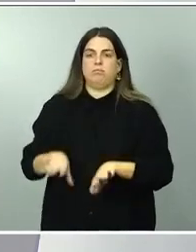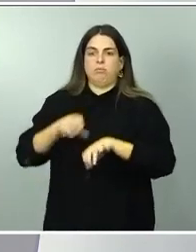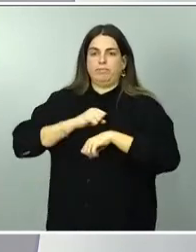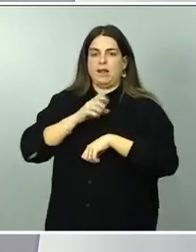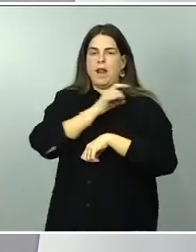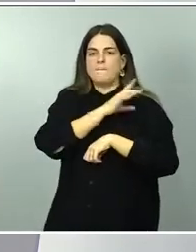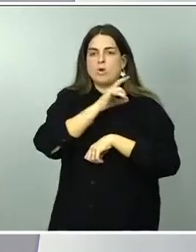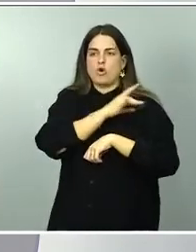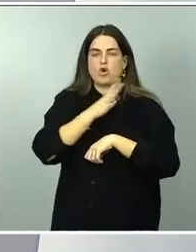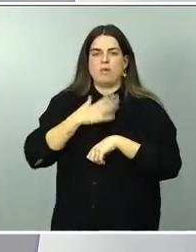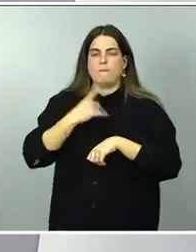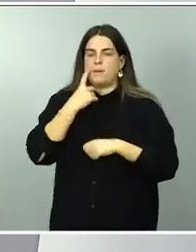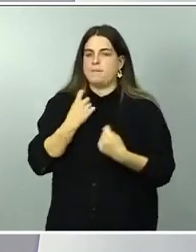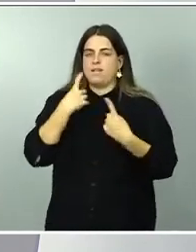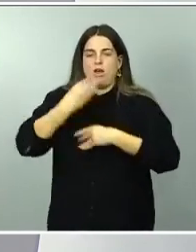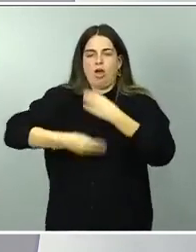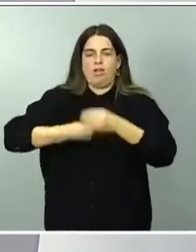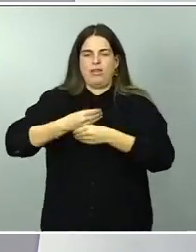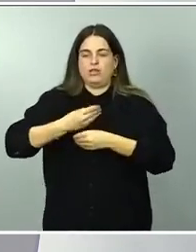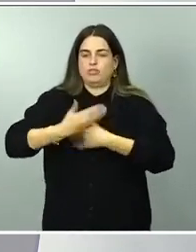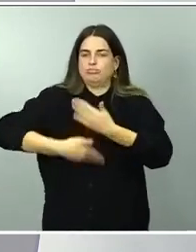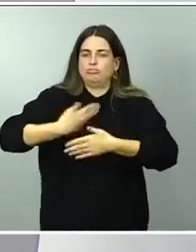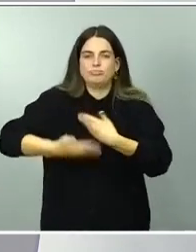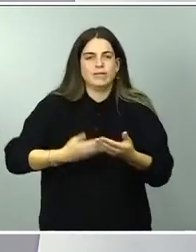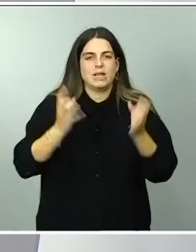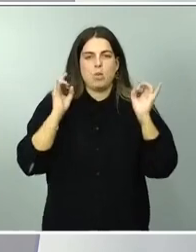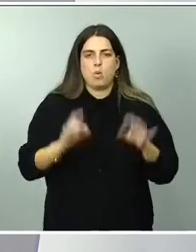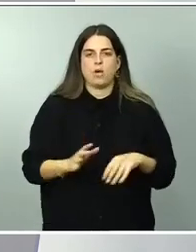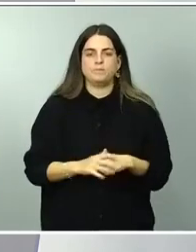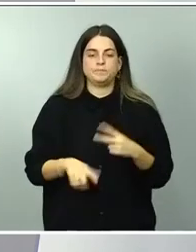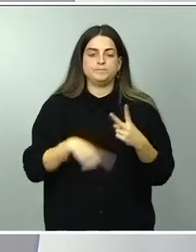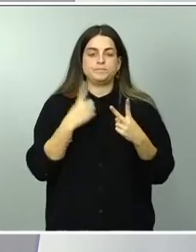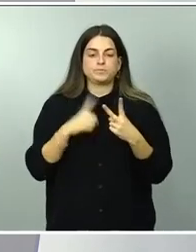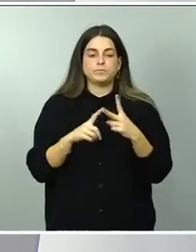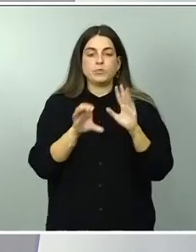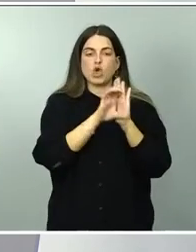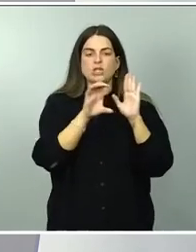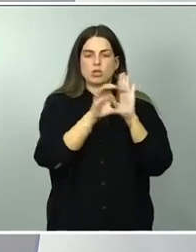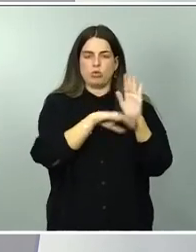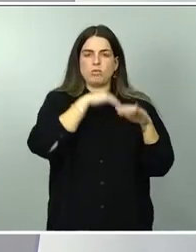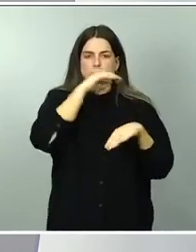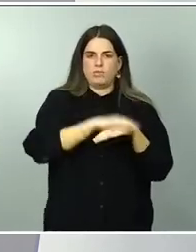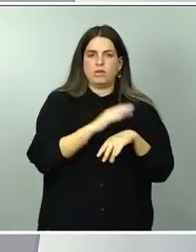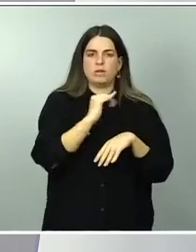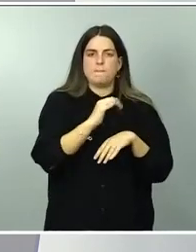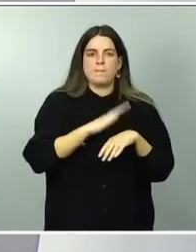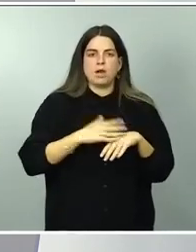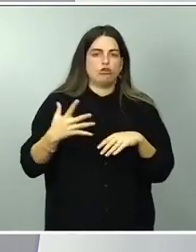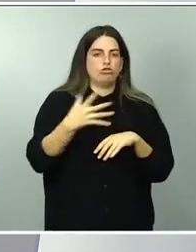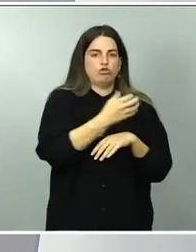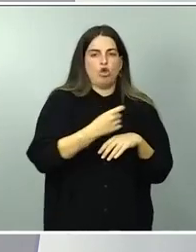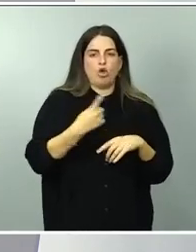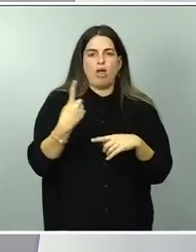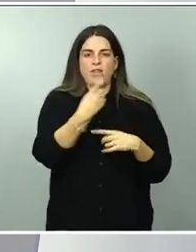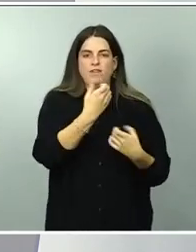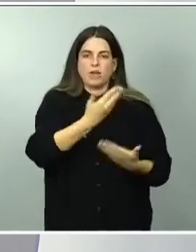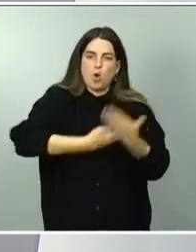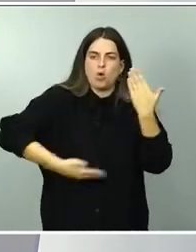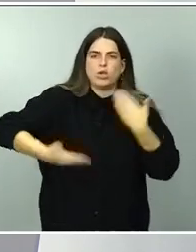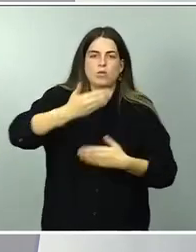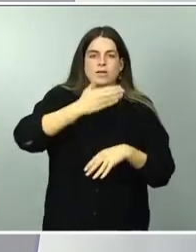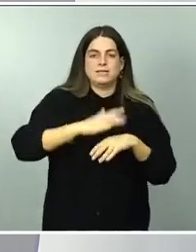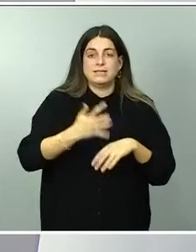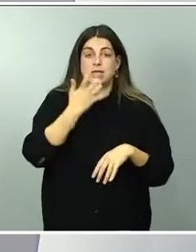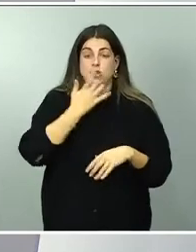En segundo lugar, da cumplimiento al mandato constitucional para que todos contribuyamos según nuestra capacidad a este